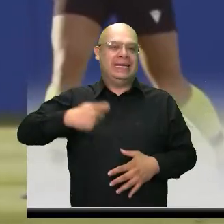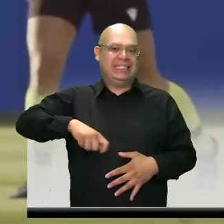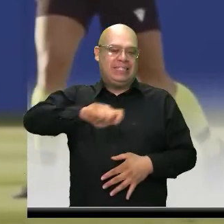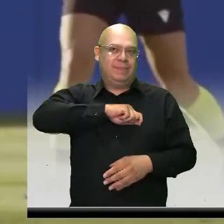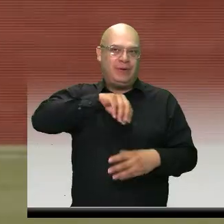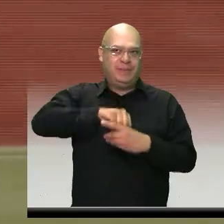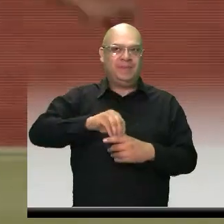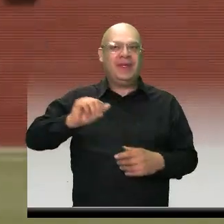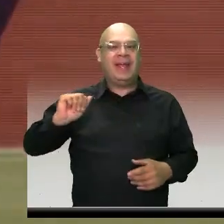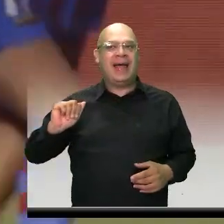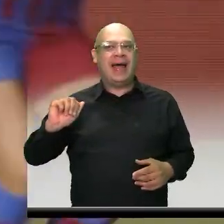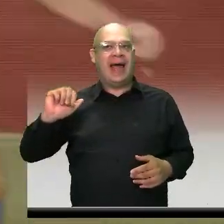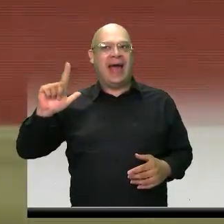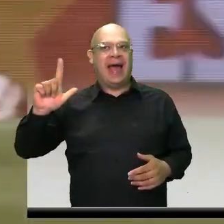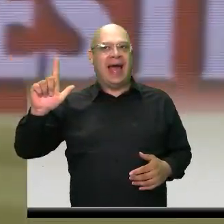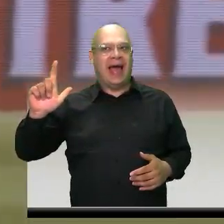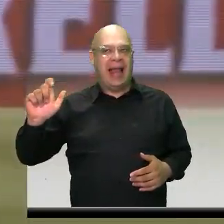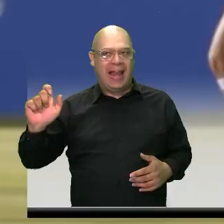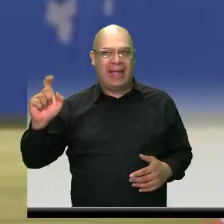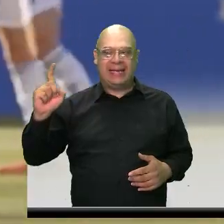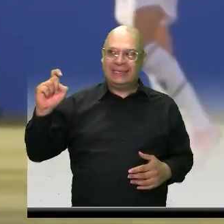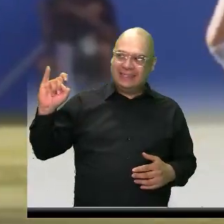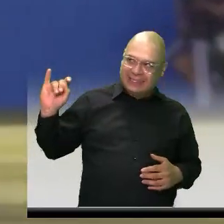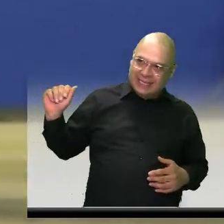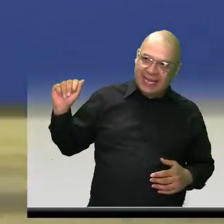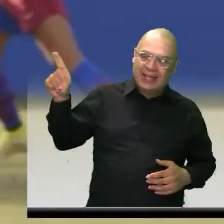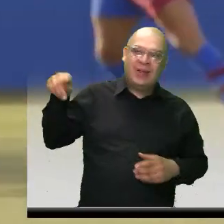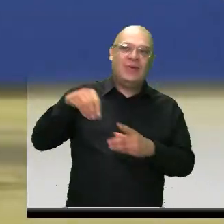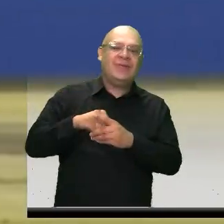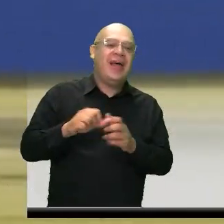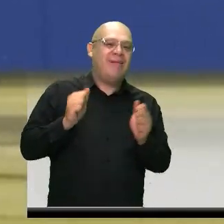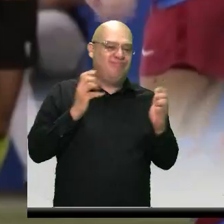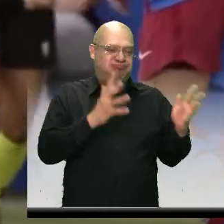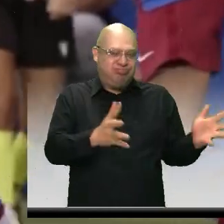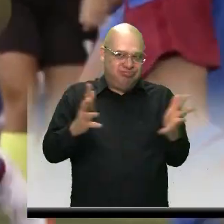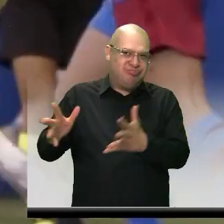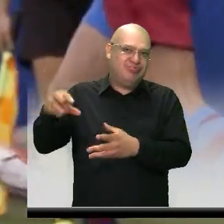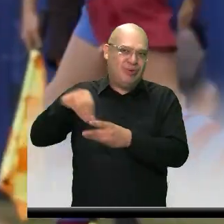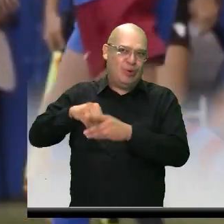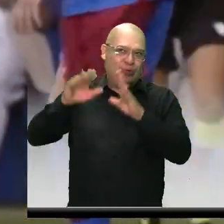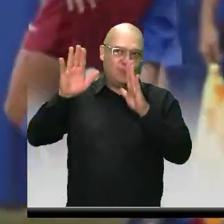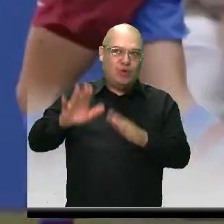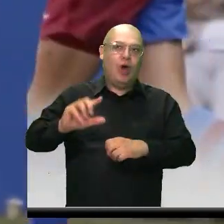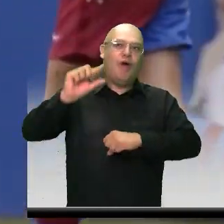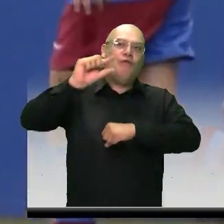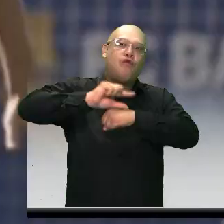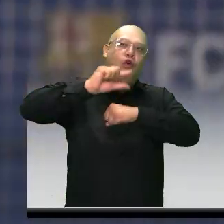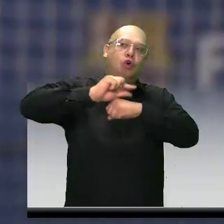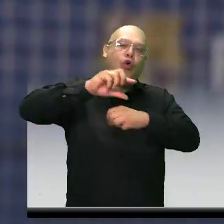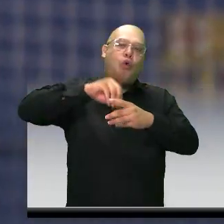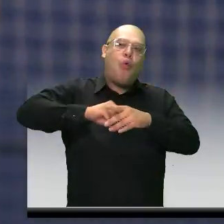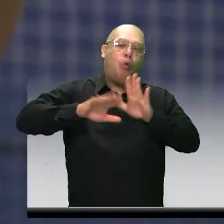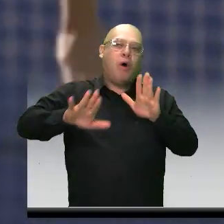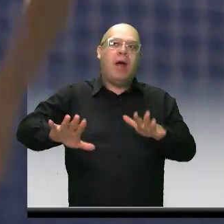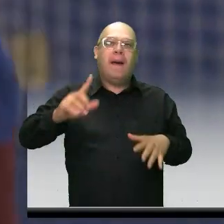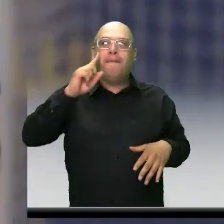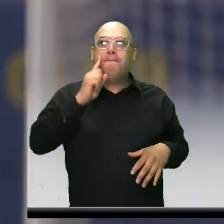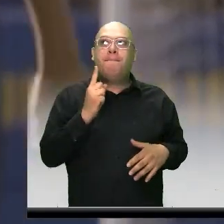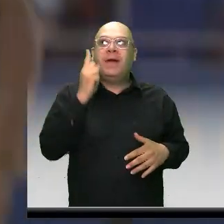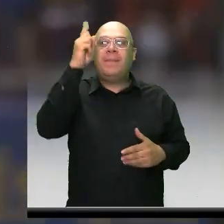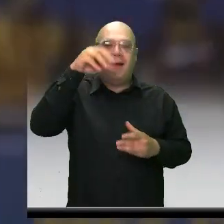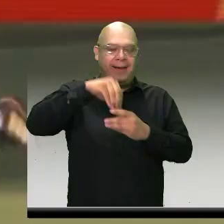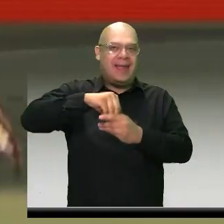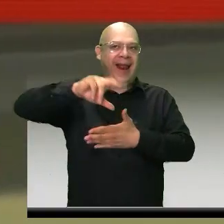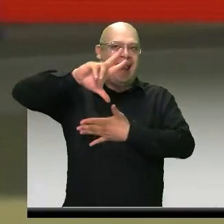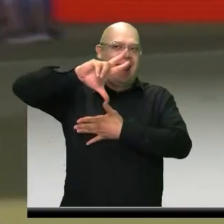Putellas ha lanzado Eleven Academy, que hace parte de la Alexia Foundation y es la primera sede en Latinoamérica que se